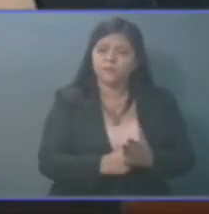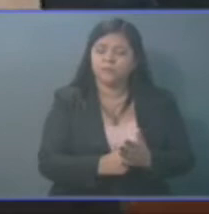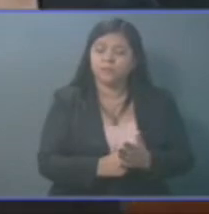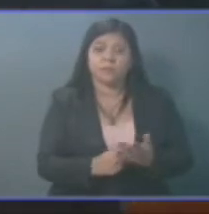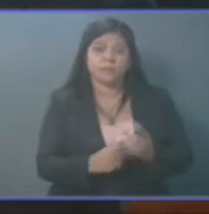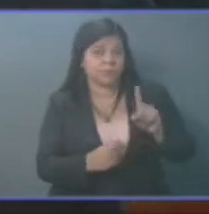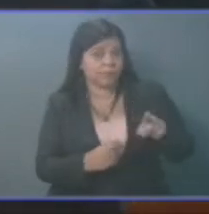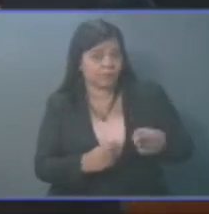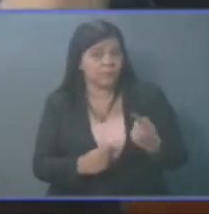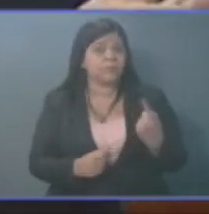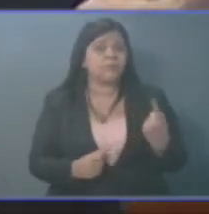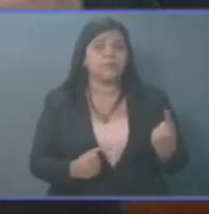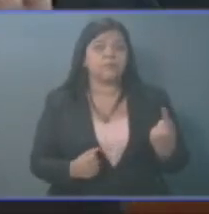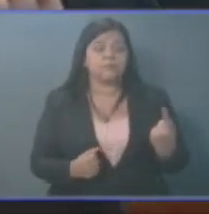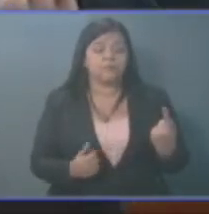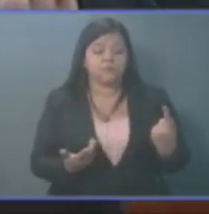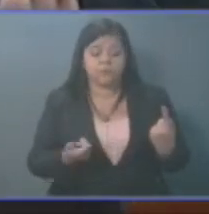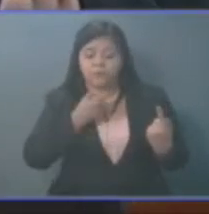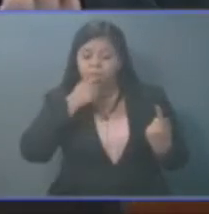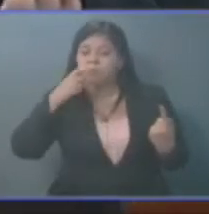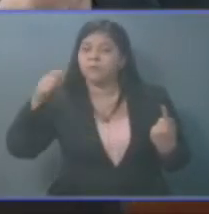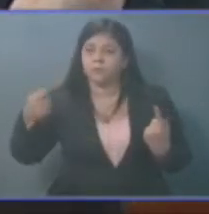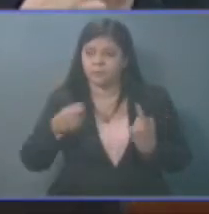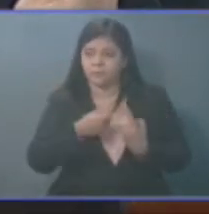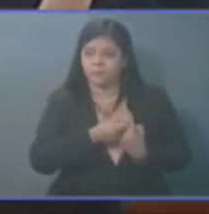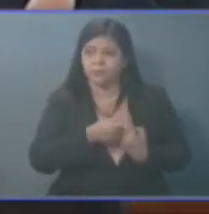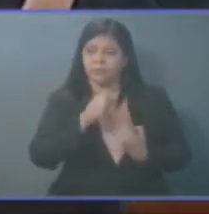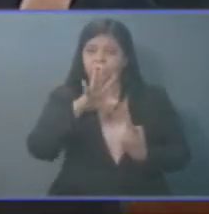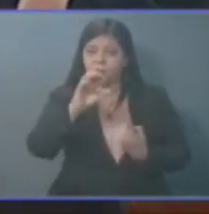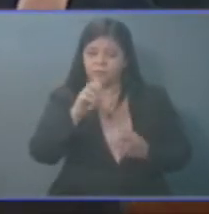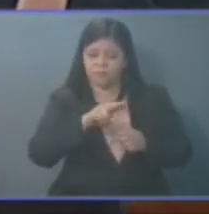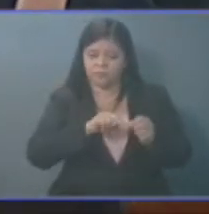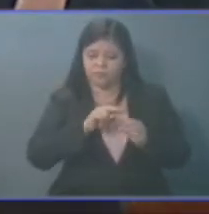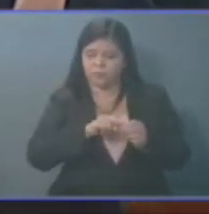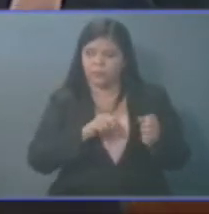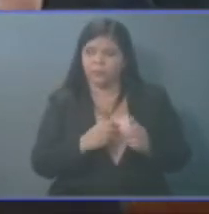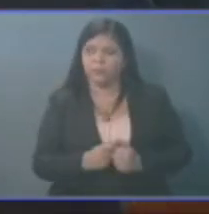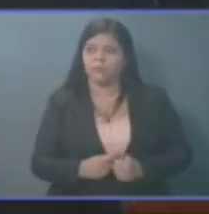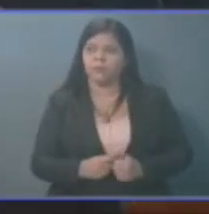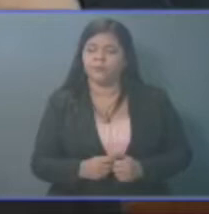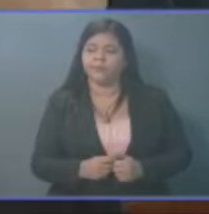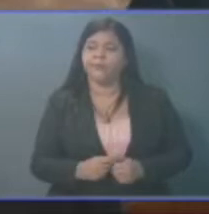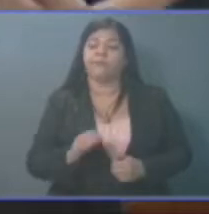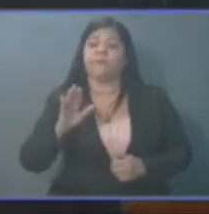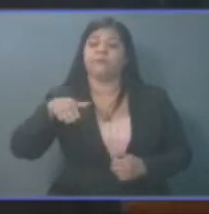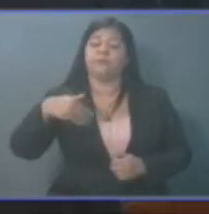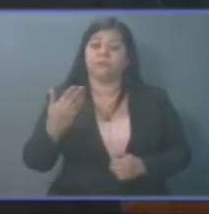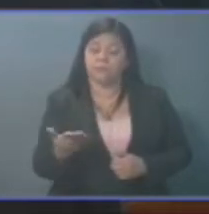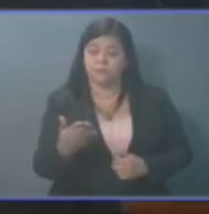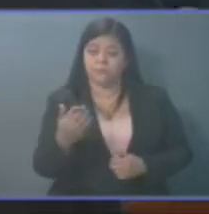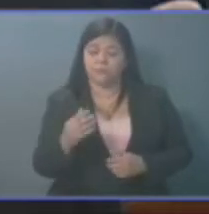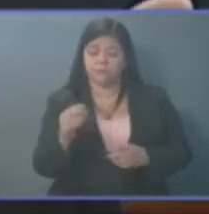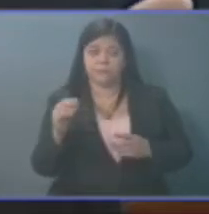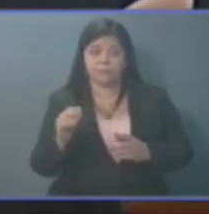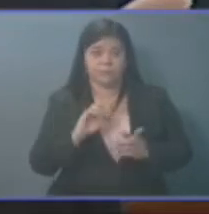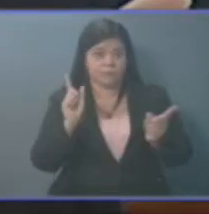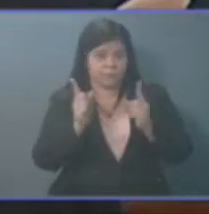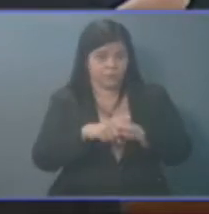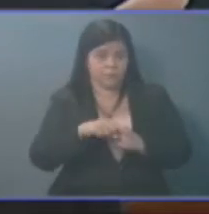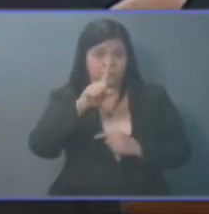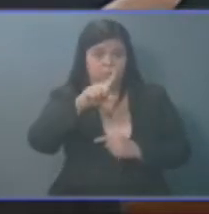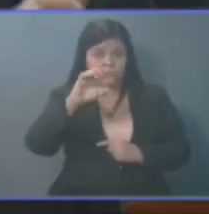primero para la pensión de 50 dólares, después para la pensión de los 100 dólares,